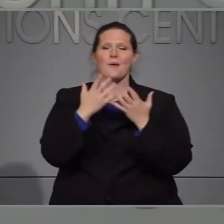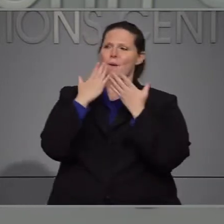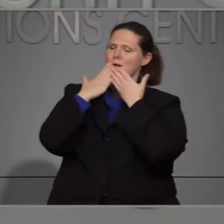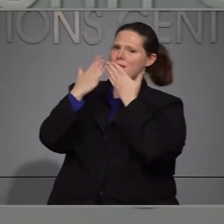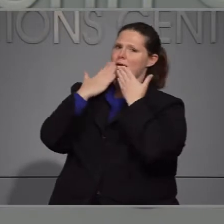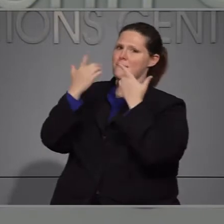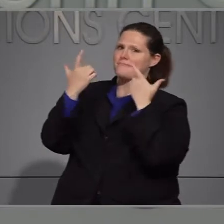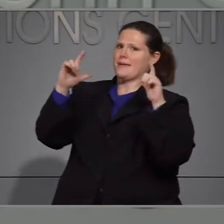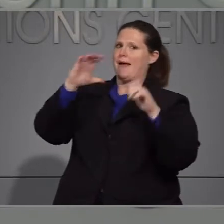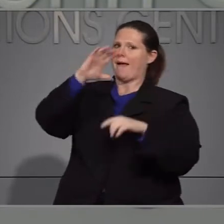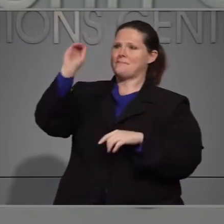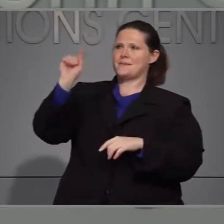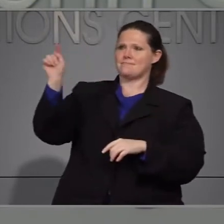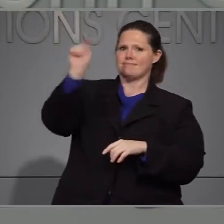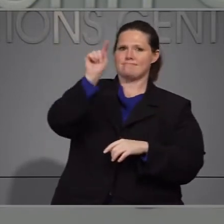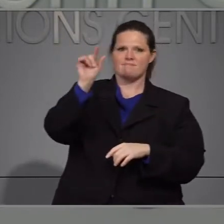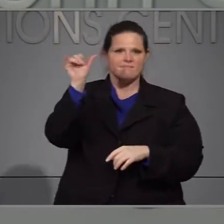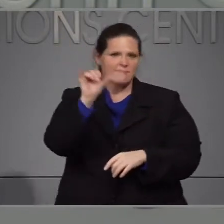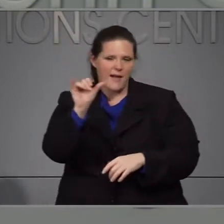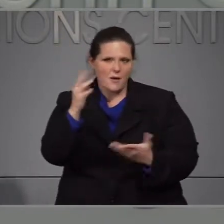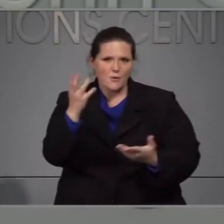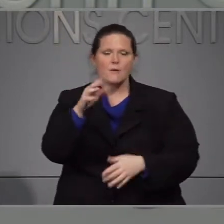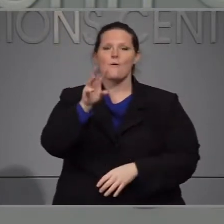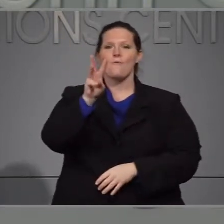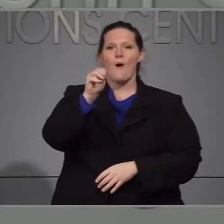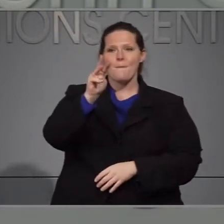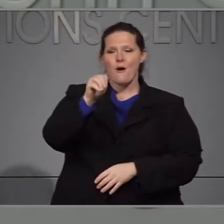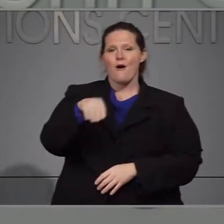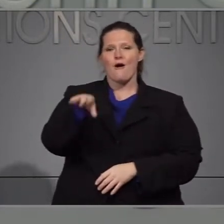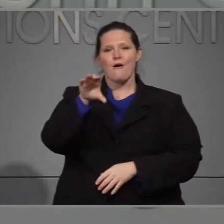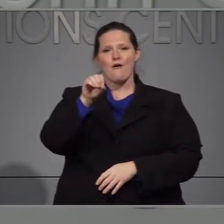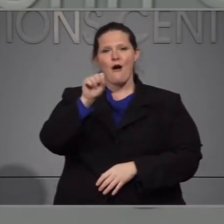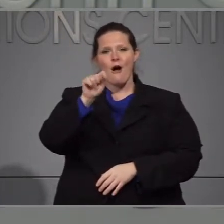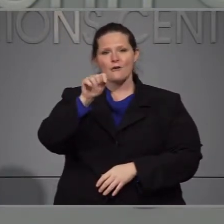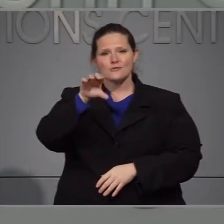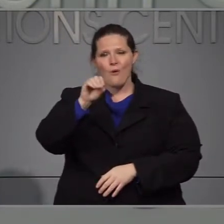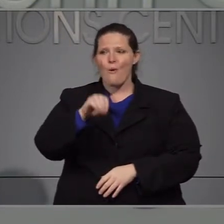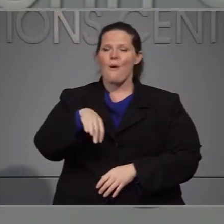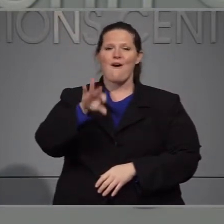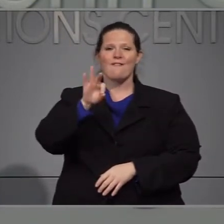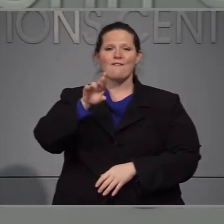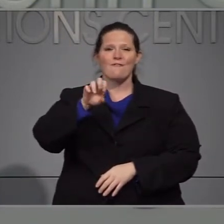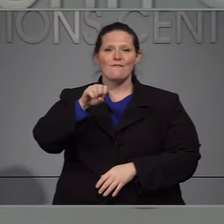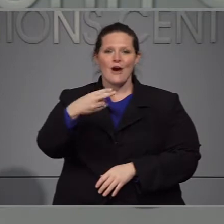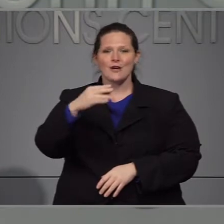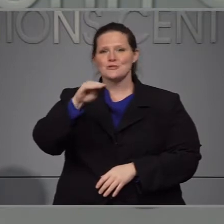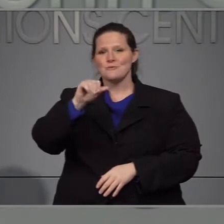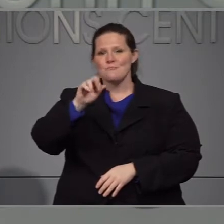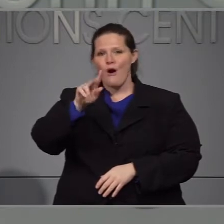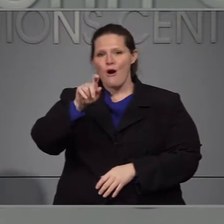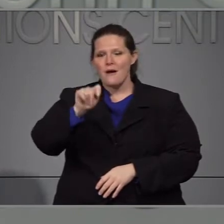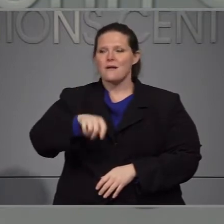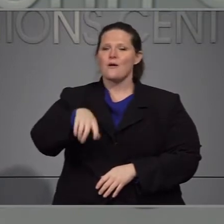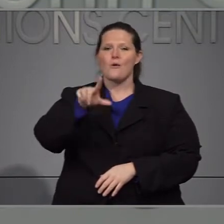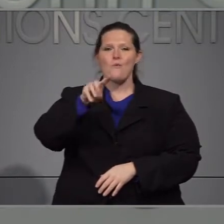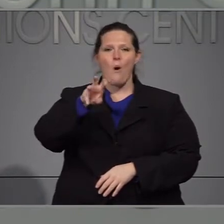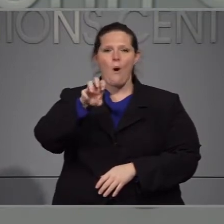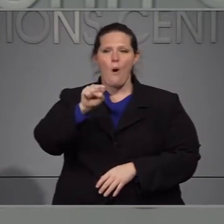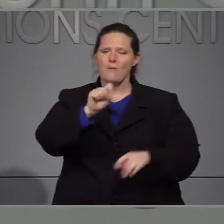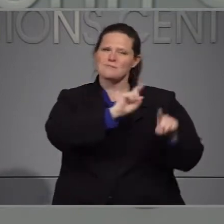Quisiera yo agradecer a muchos comercios como Walmart, Costco, Fresh Market y Lowe's y tantos otros